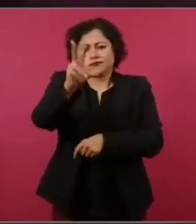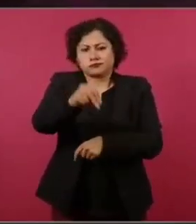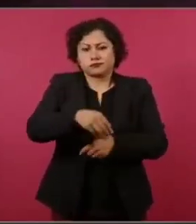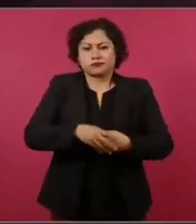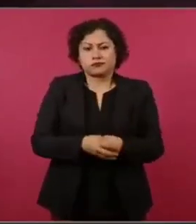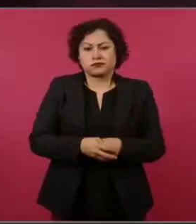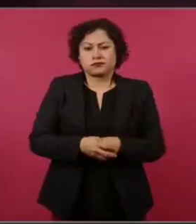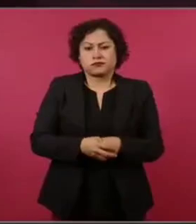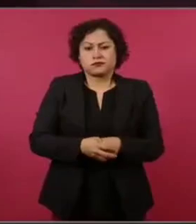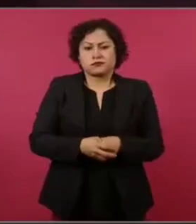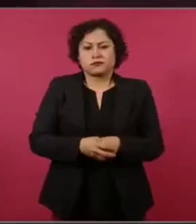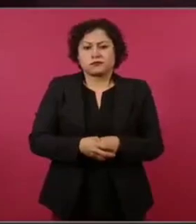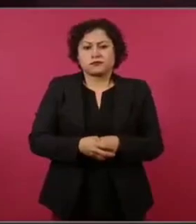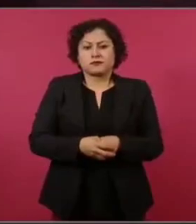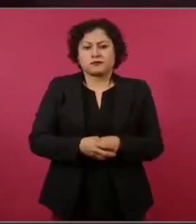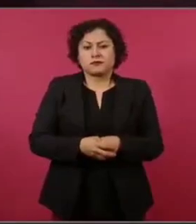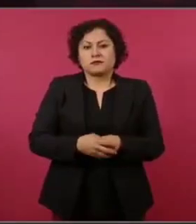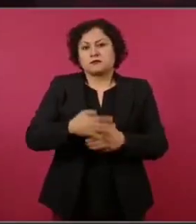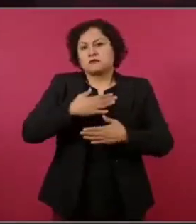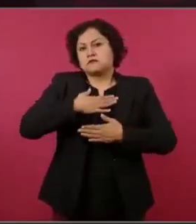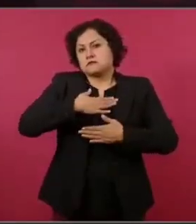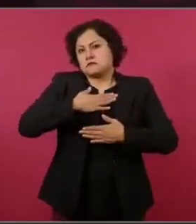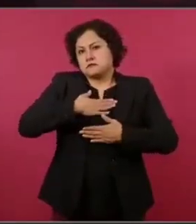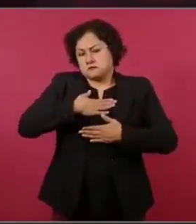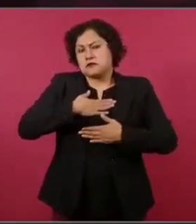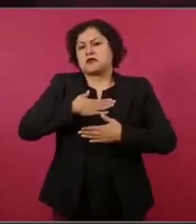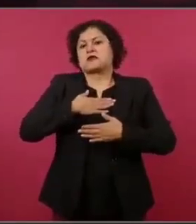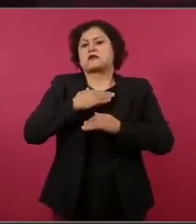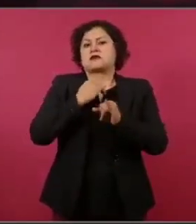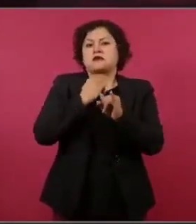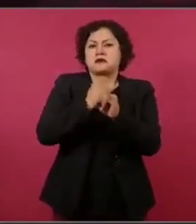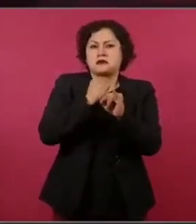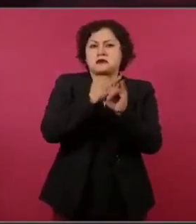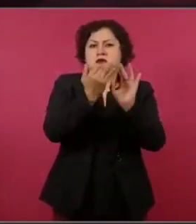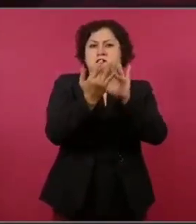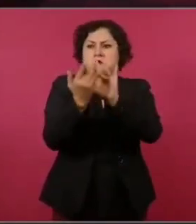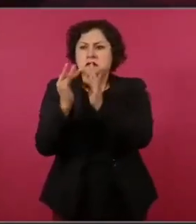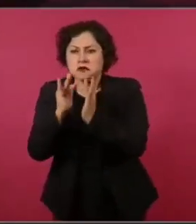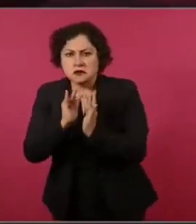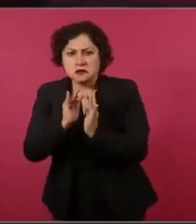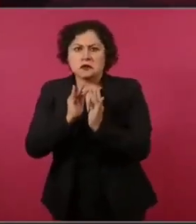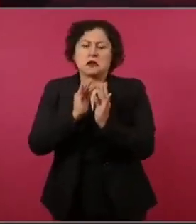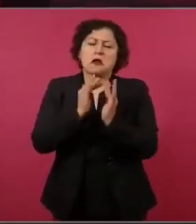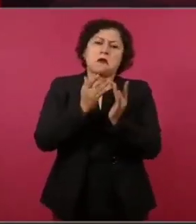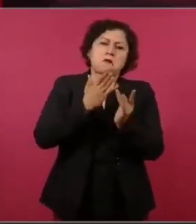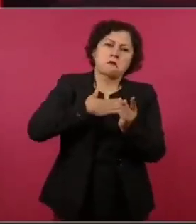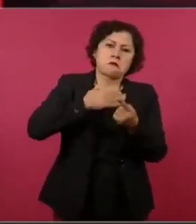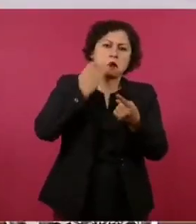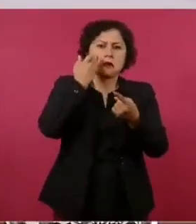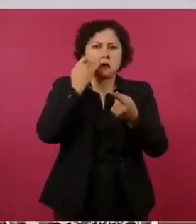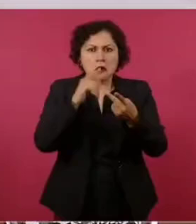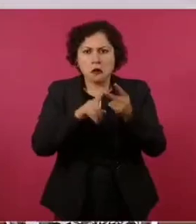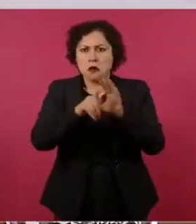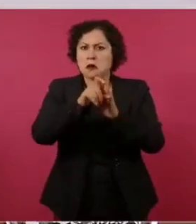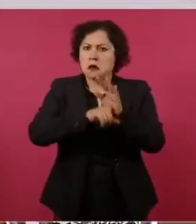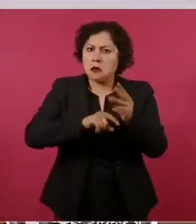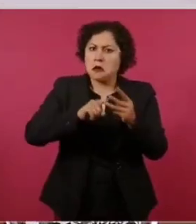Cancelo mis redes sociales y me